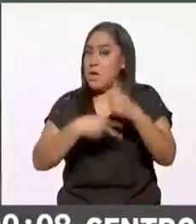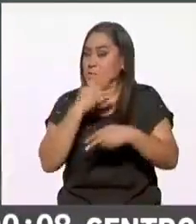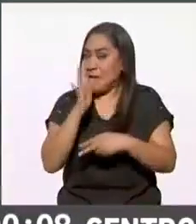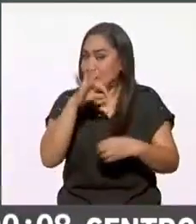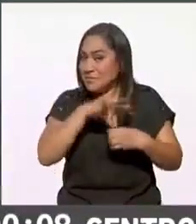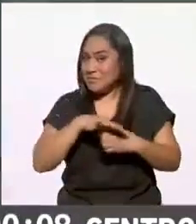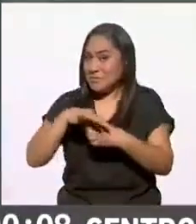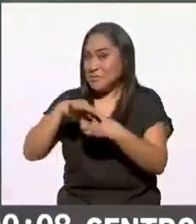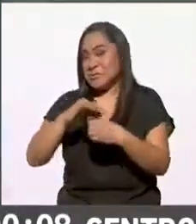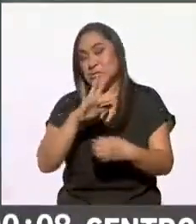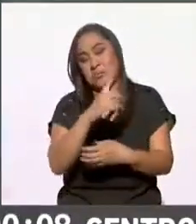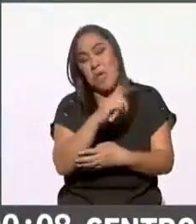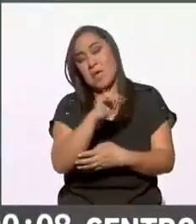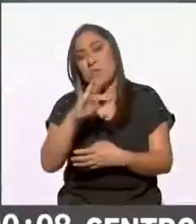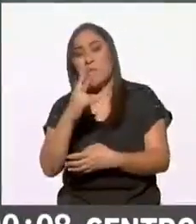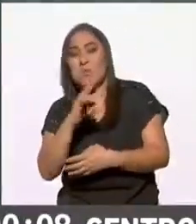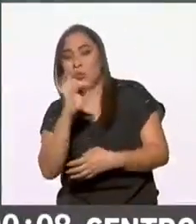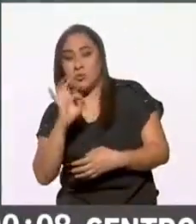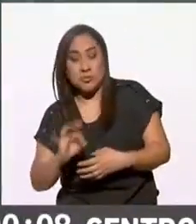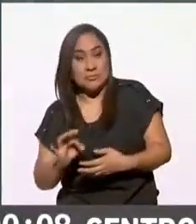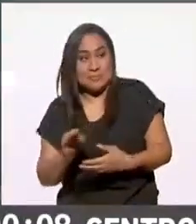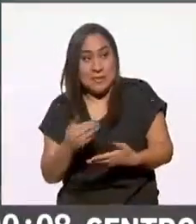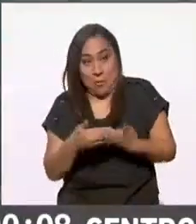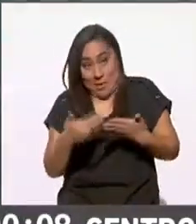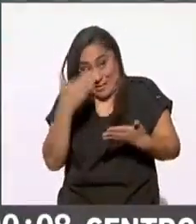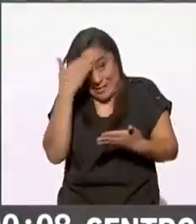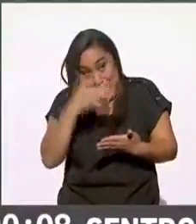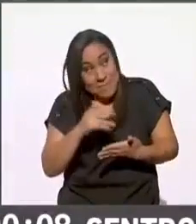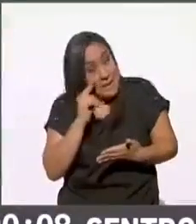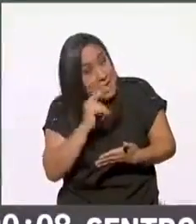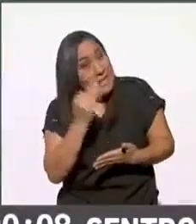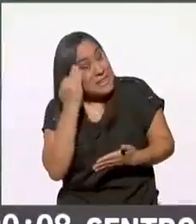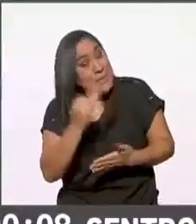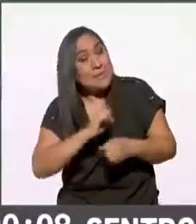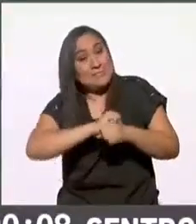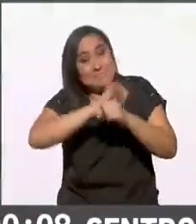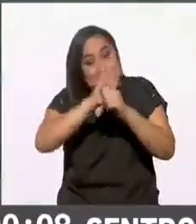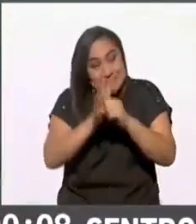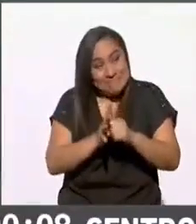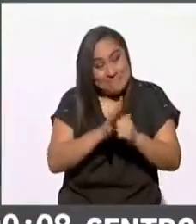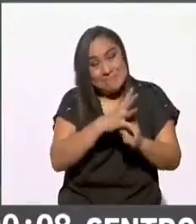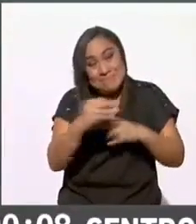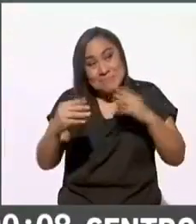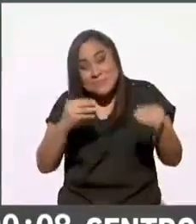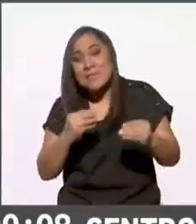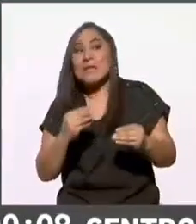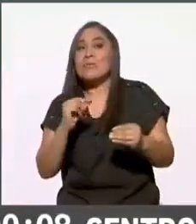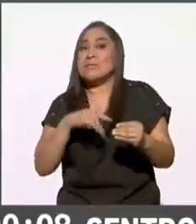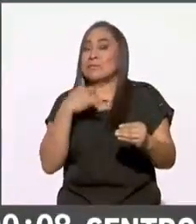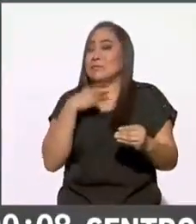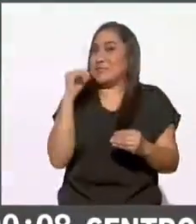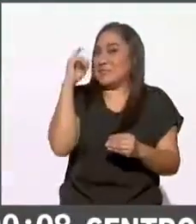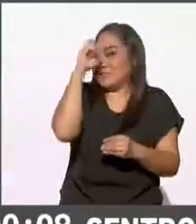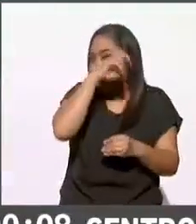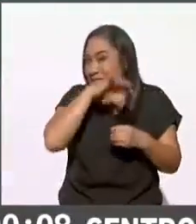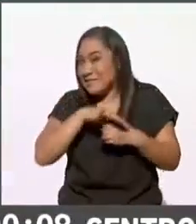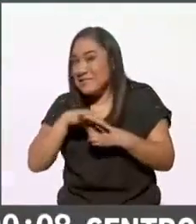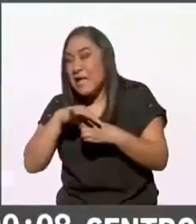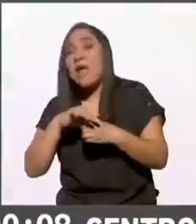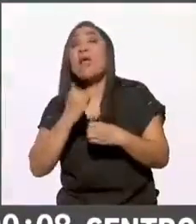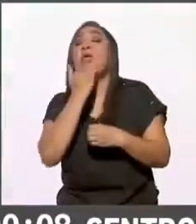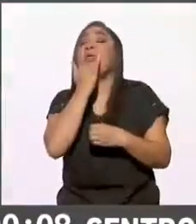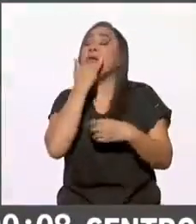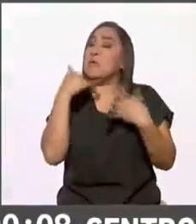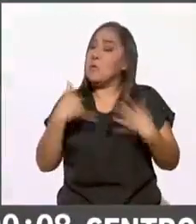.5% esto quiere decir que además de la pandemia además de todas las cuestiones adversas que existían en esta elección la gente salió a confiar y